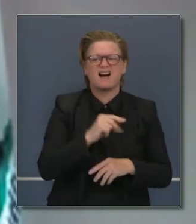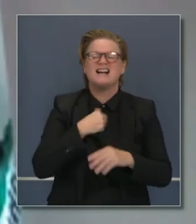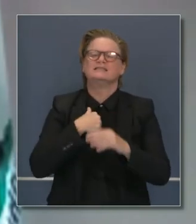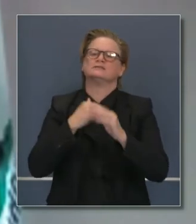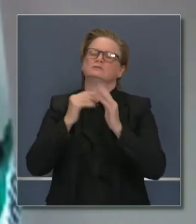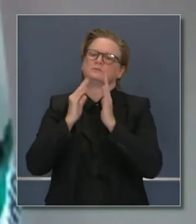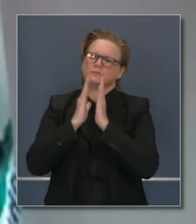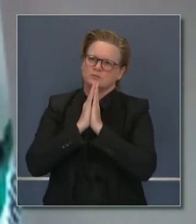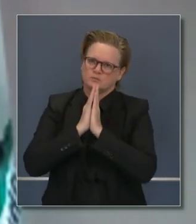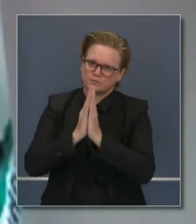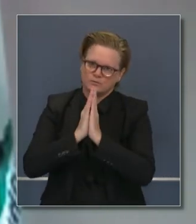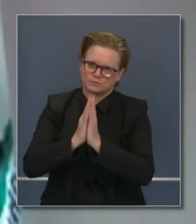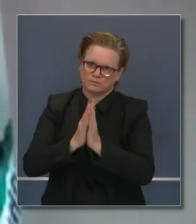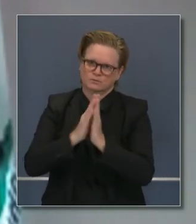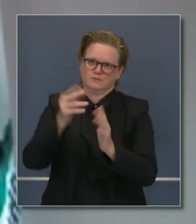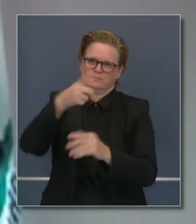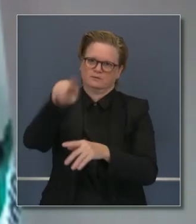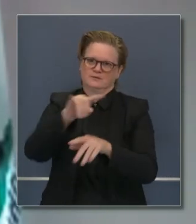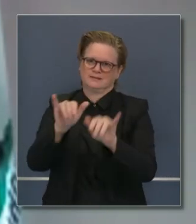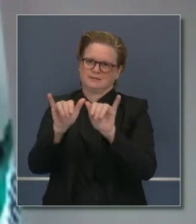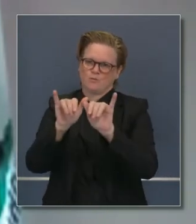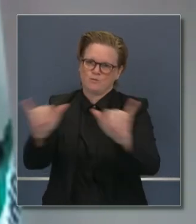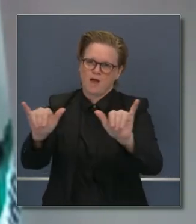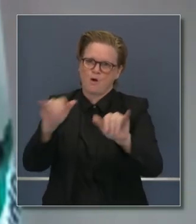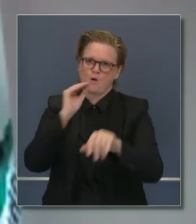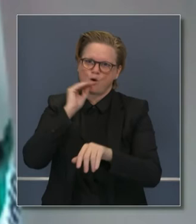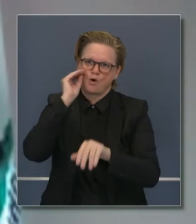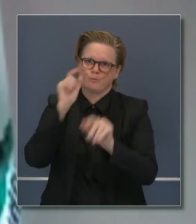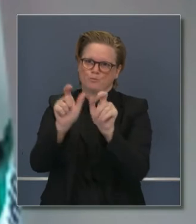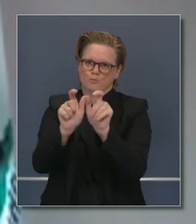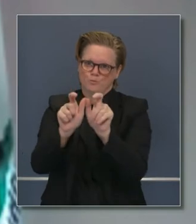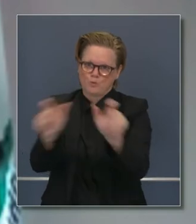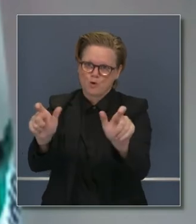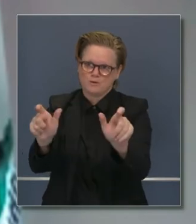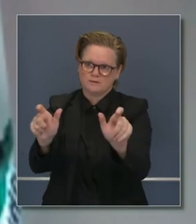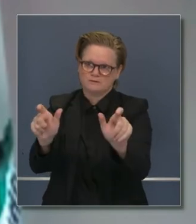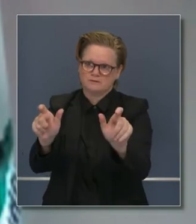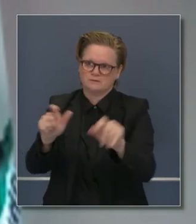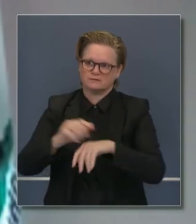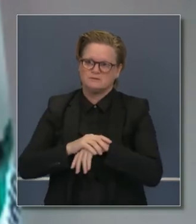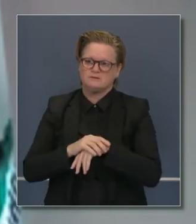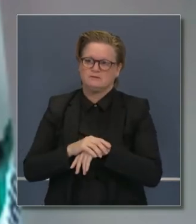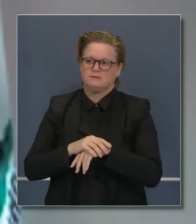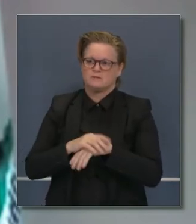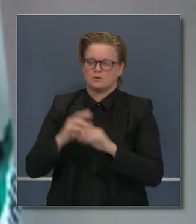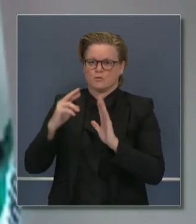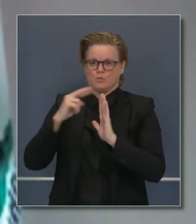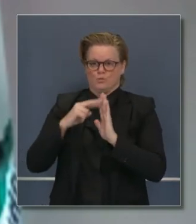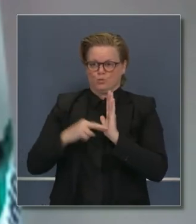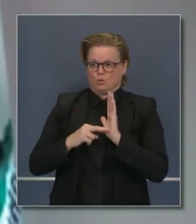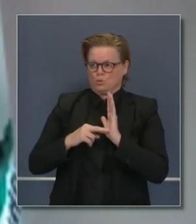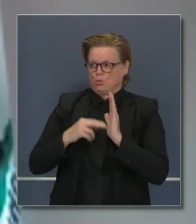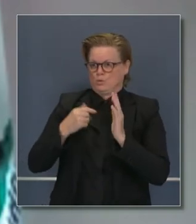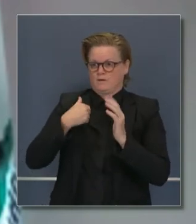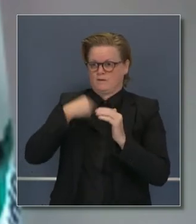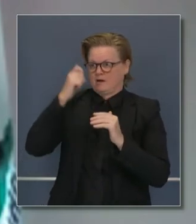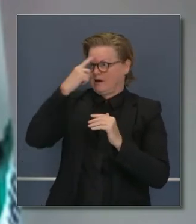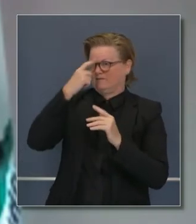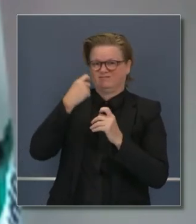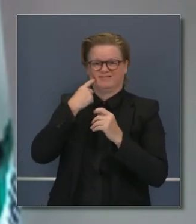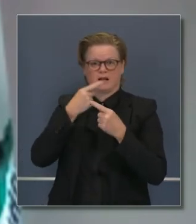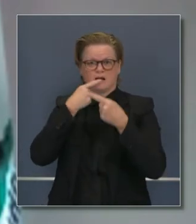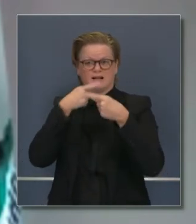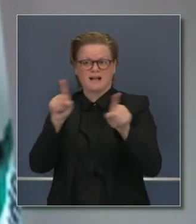antes de regresar a California o después de regresar a California, póngase en cuarentena, como lo dictan las pautas. El Centro de Control de